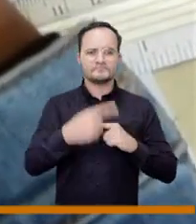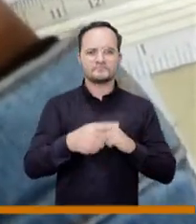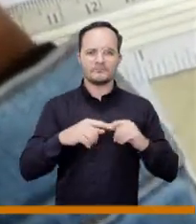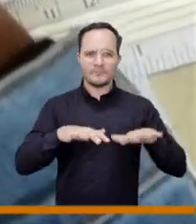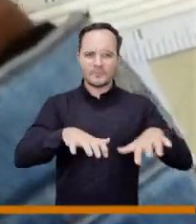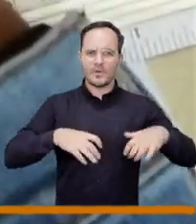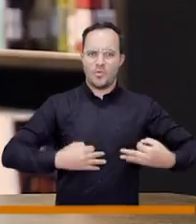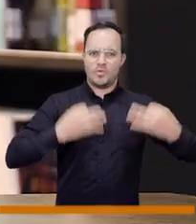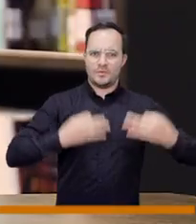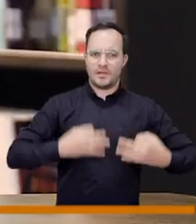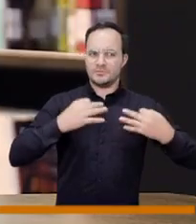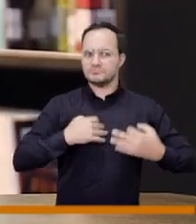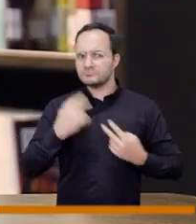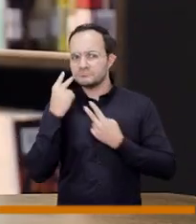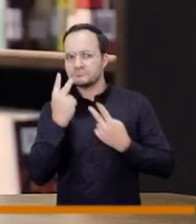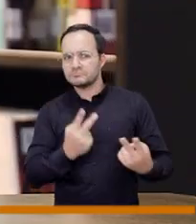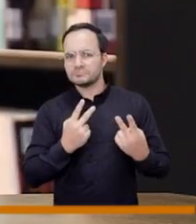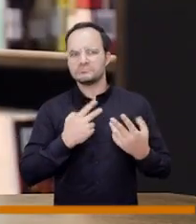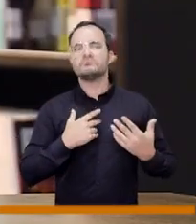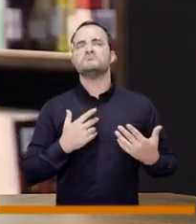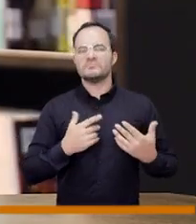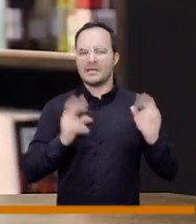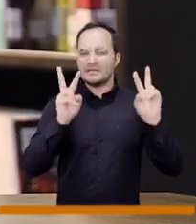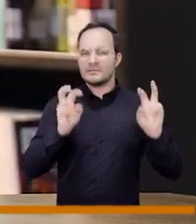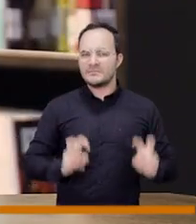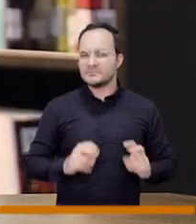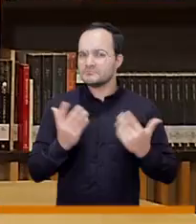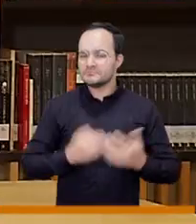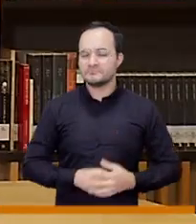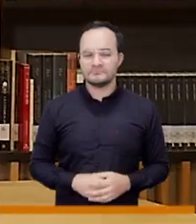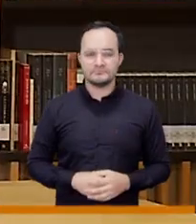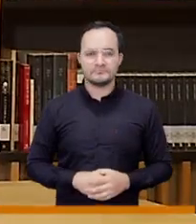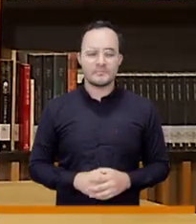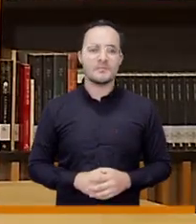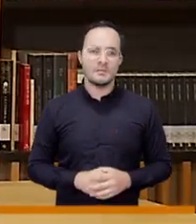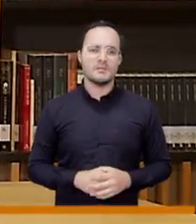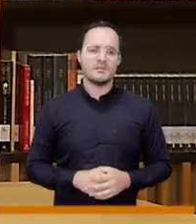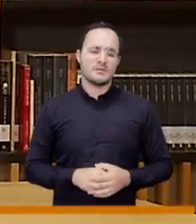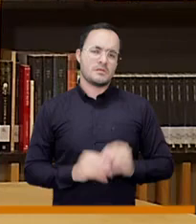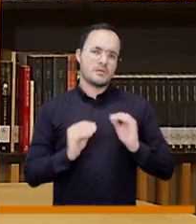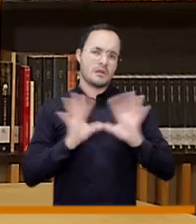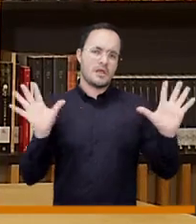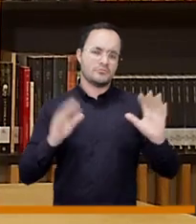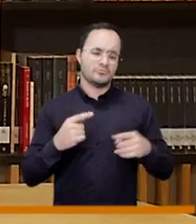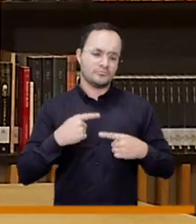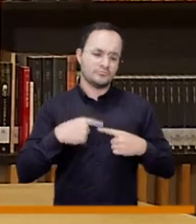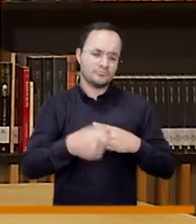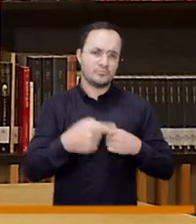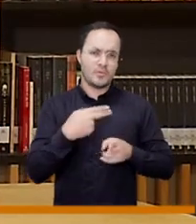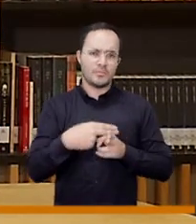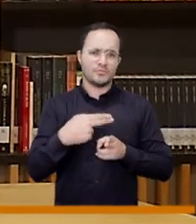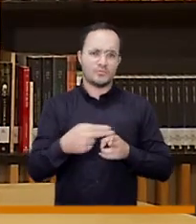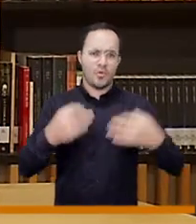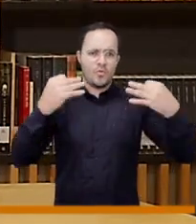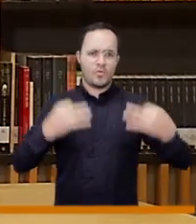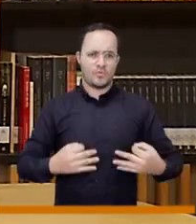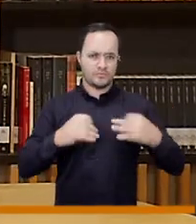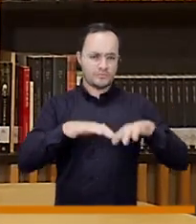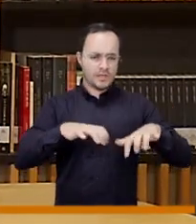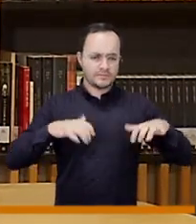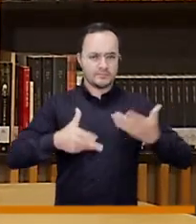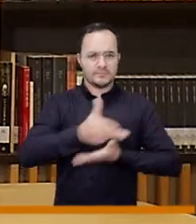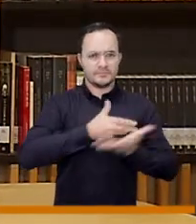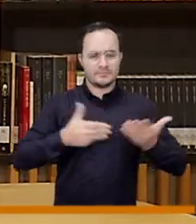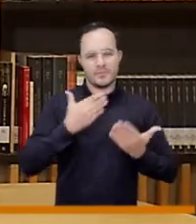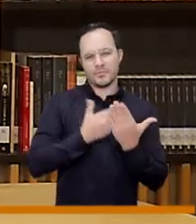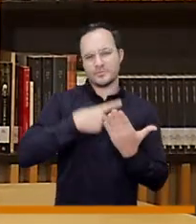y cuál será el énfasis de las mismas concejal claudio no las ordinarias ya sabemos que se viene este proyecto de